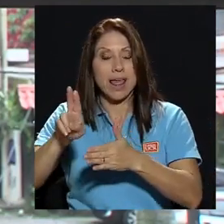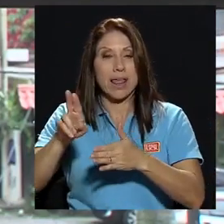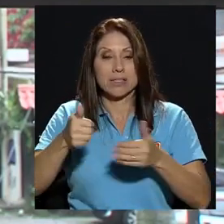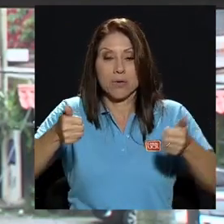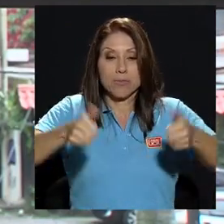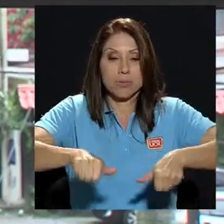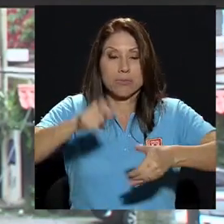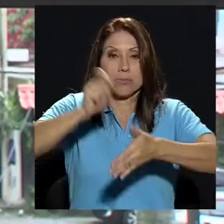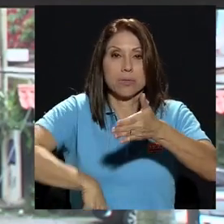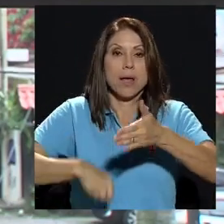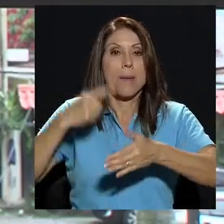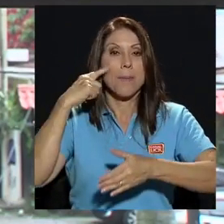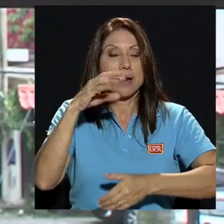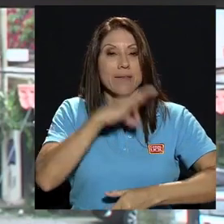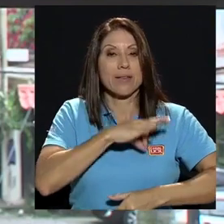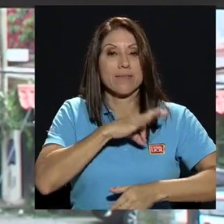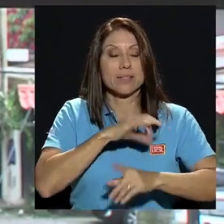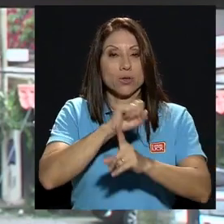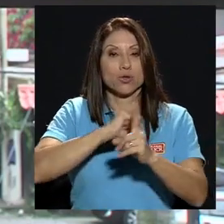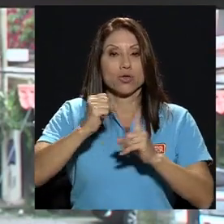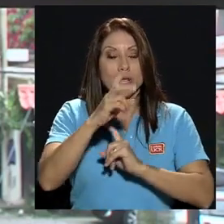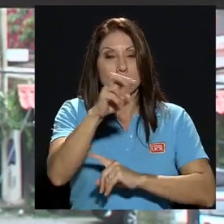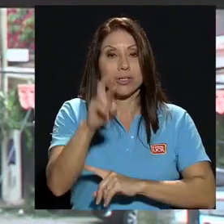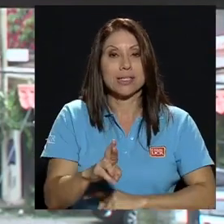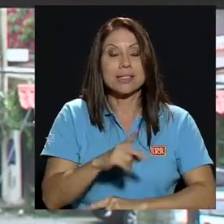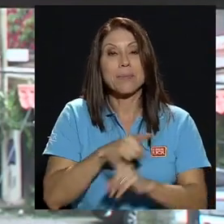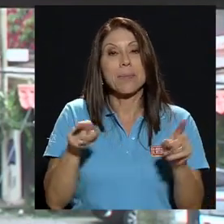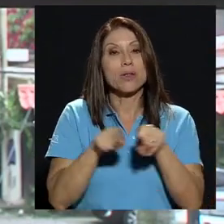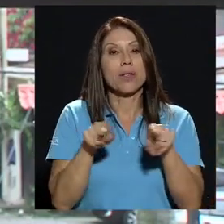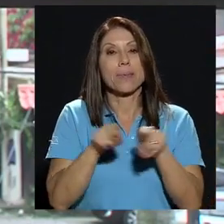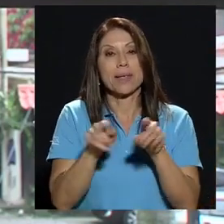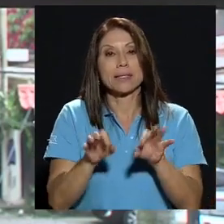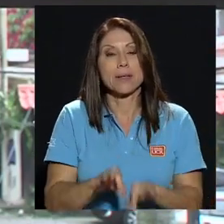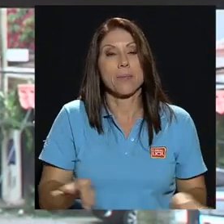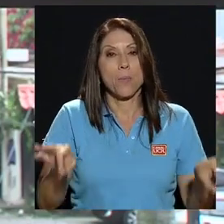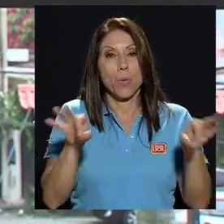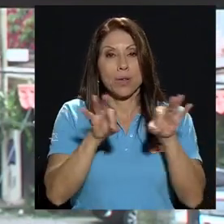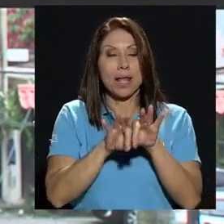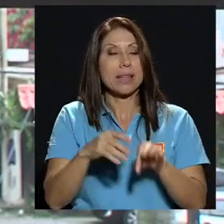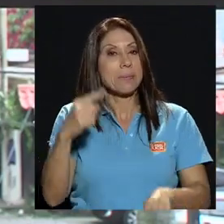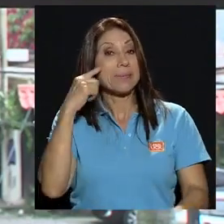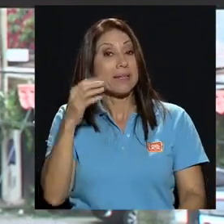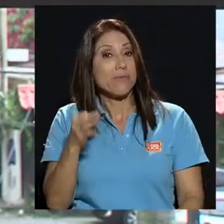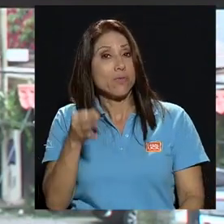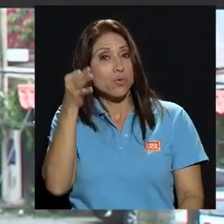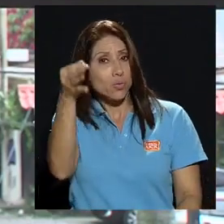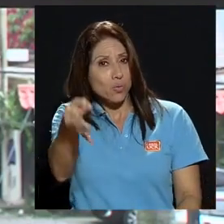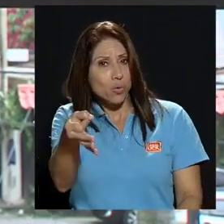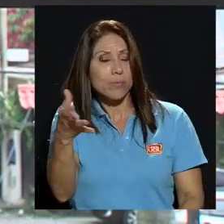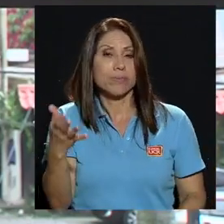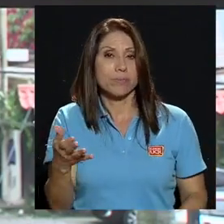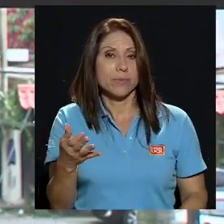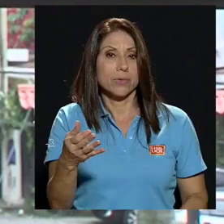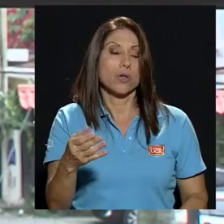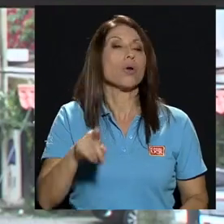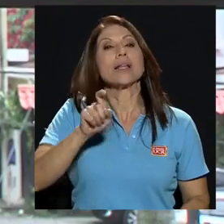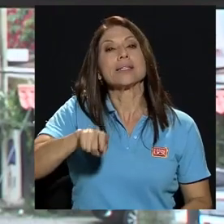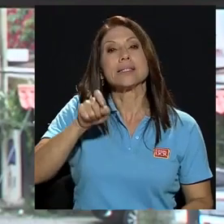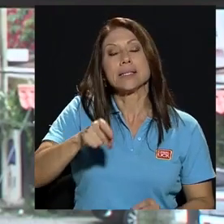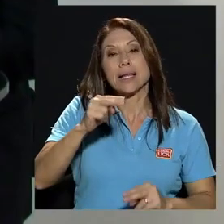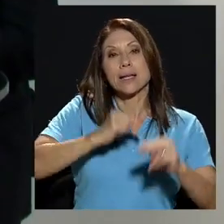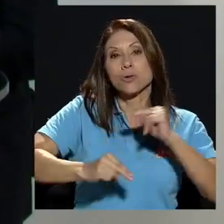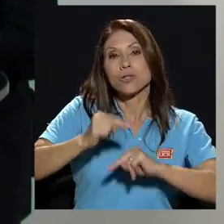costarricense y de la sociedad costarricense pero también es importante que hacia futuro en lo que corresponde negociar en el futuro